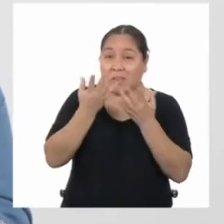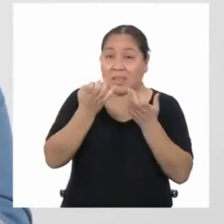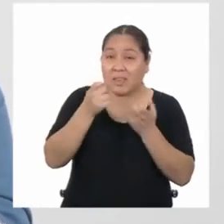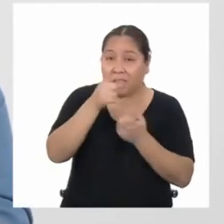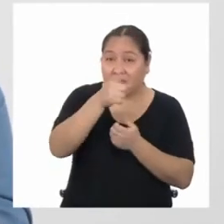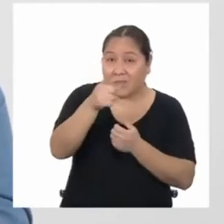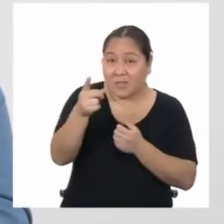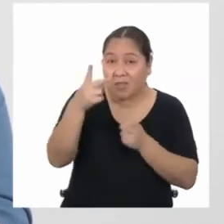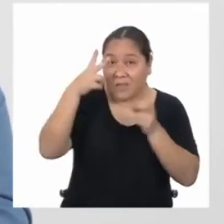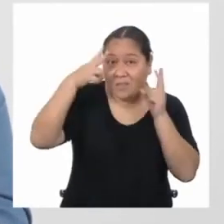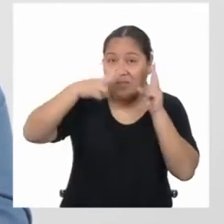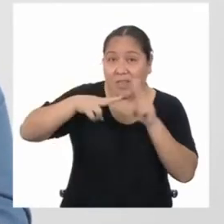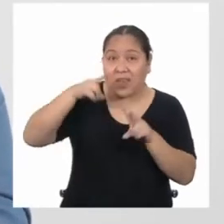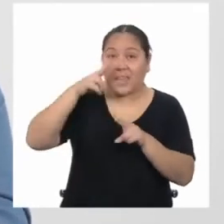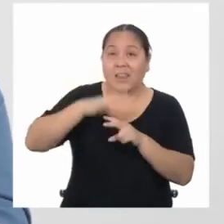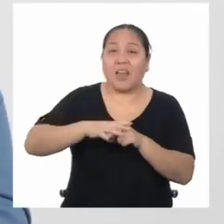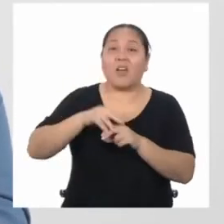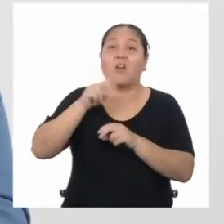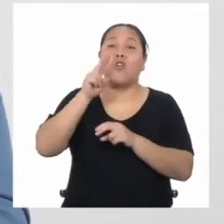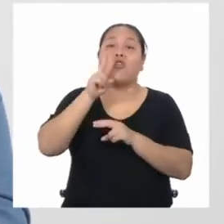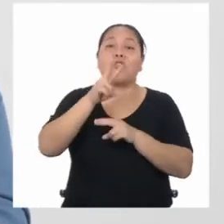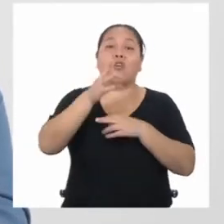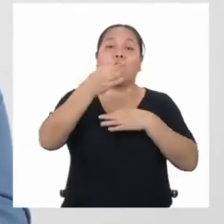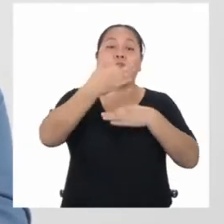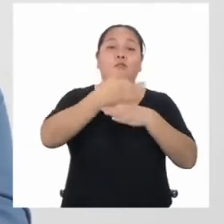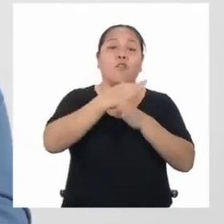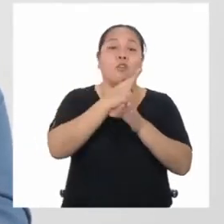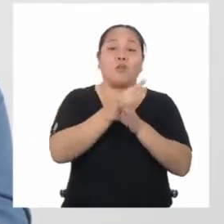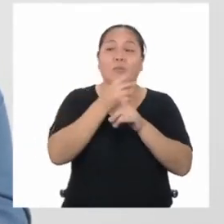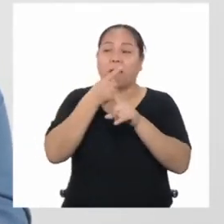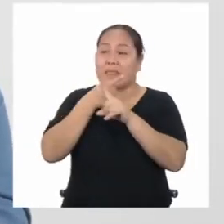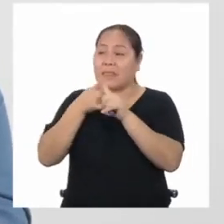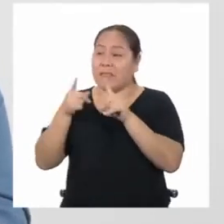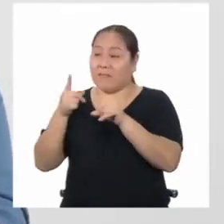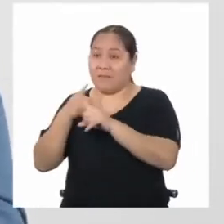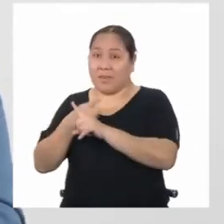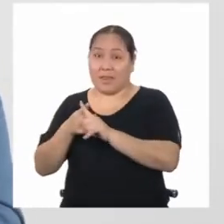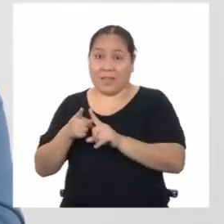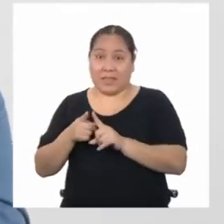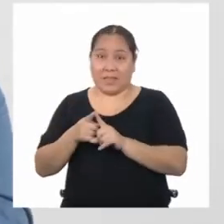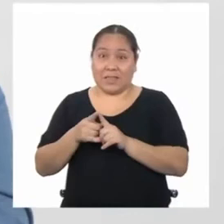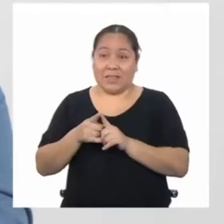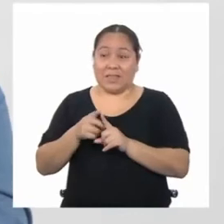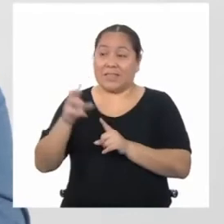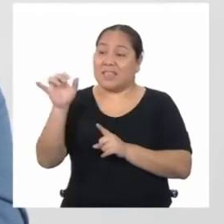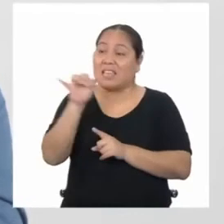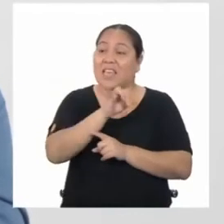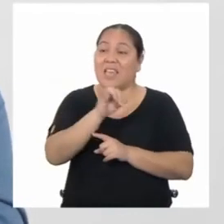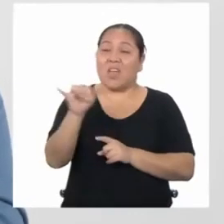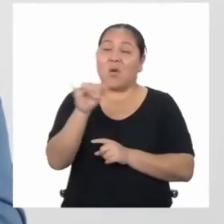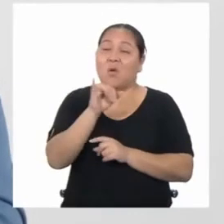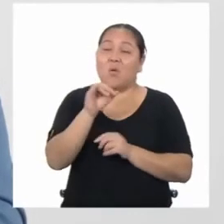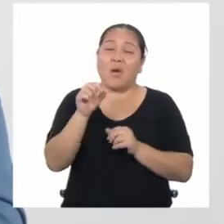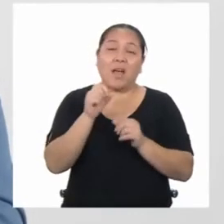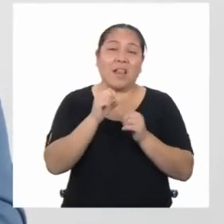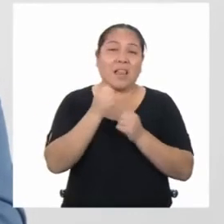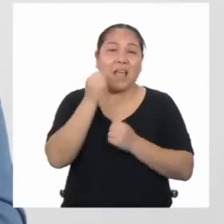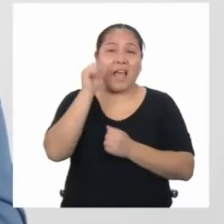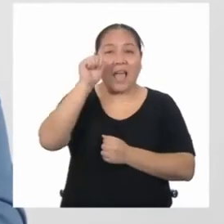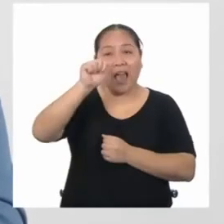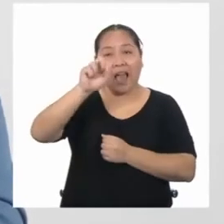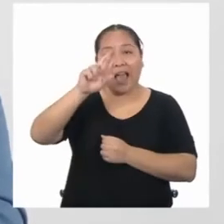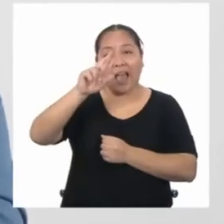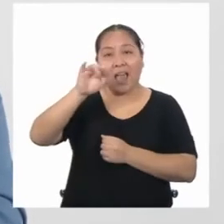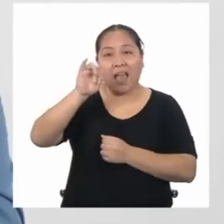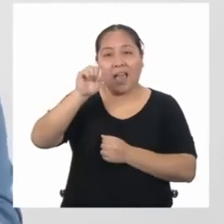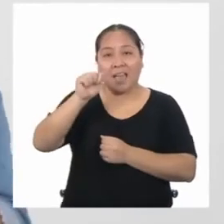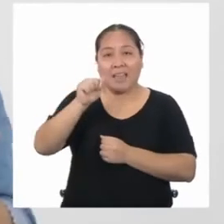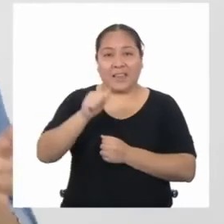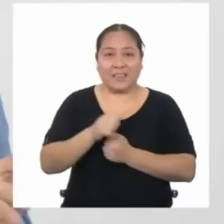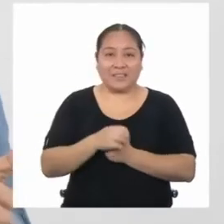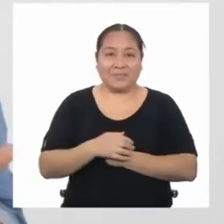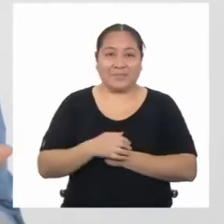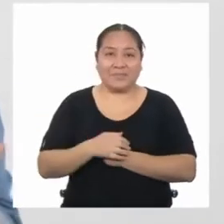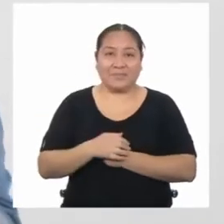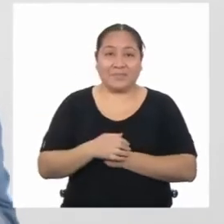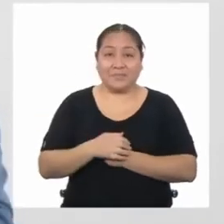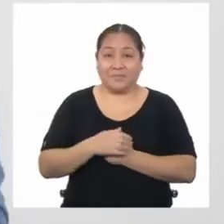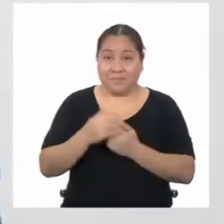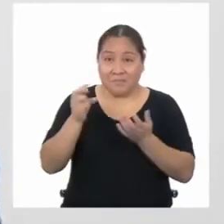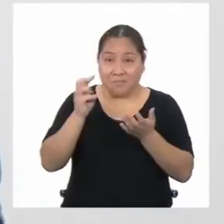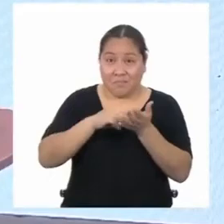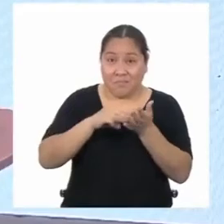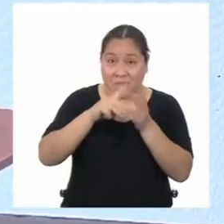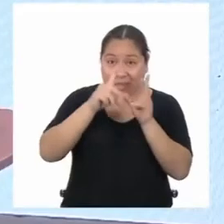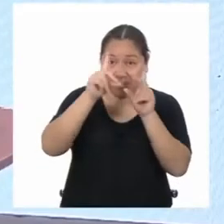ustedes descubran cómo dos formas diferentes pueden tener la misma área. ¿Tenemos más